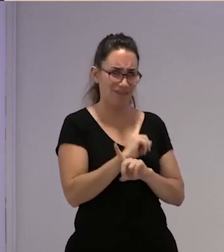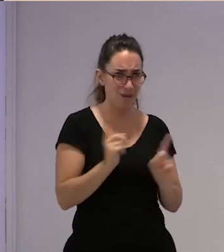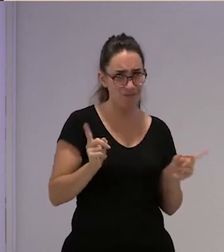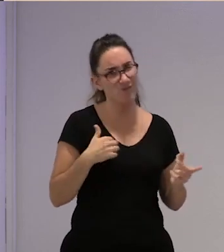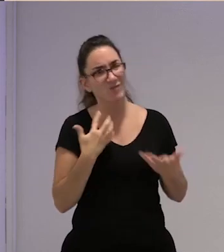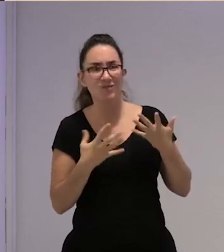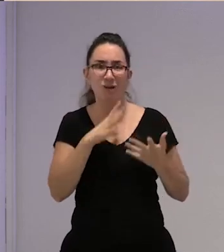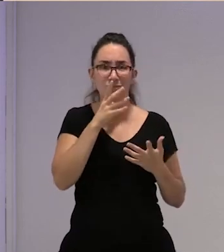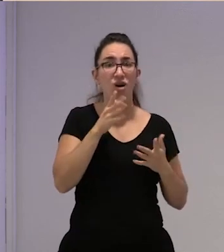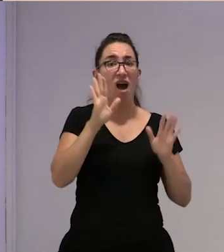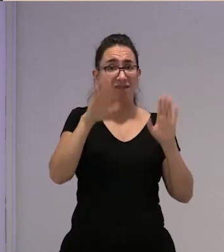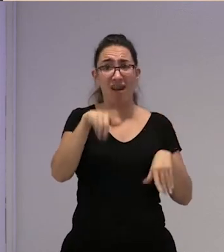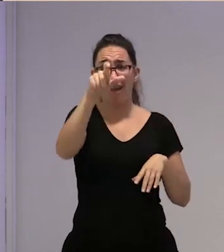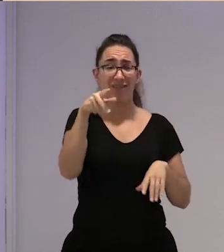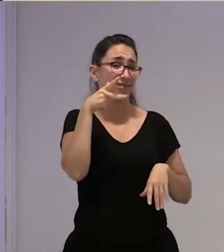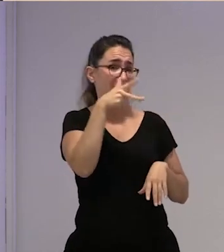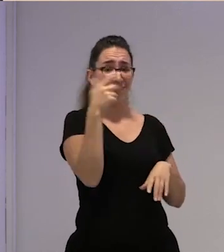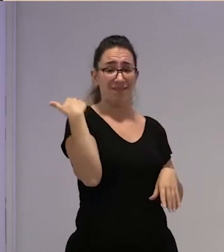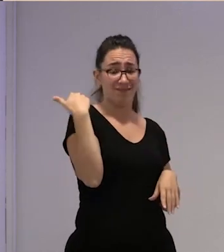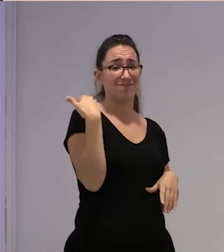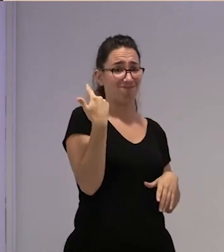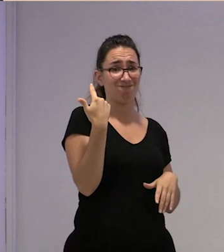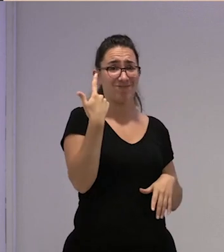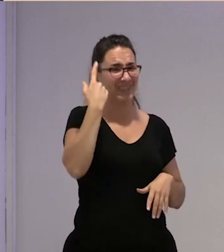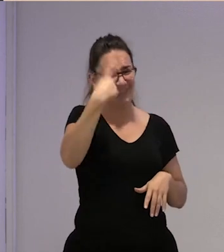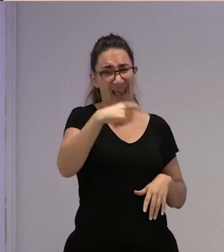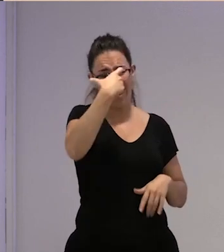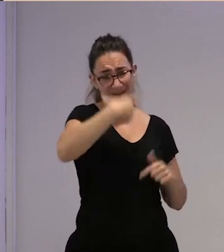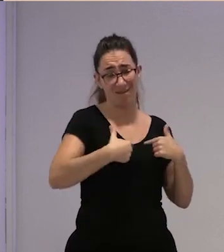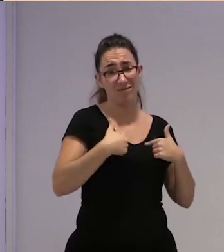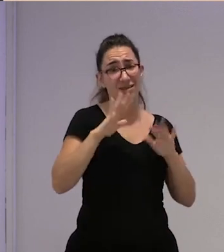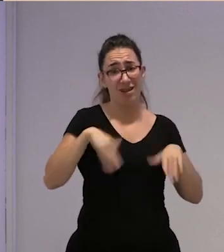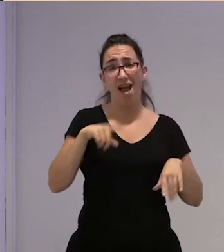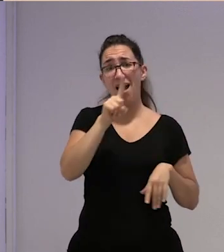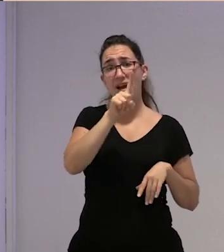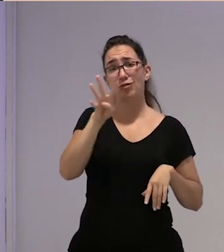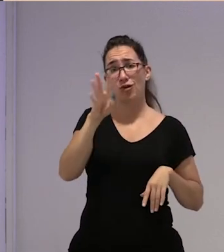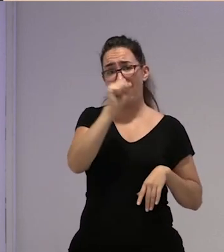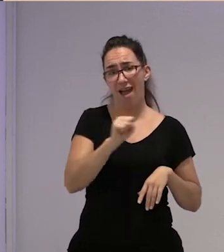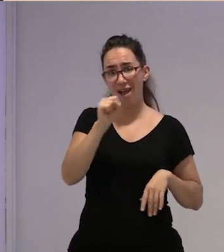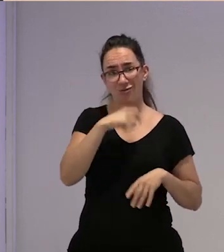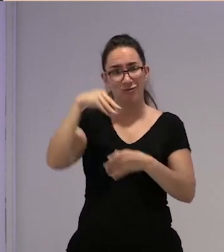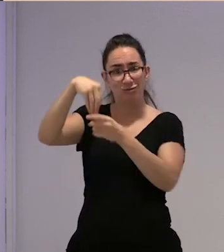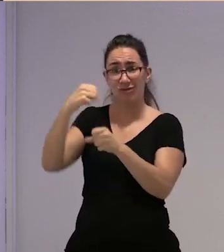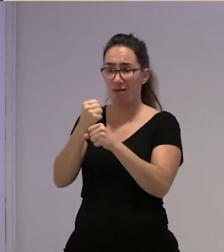porque me reconocieron toda la gente de hecho ya no estoy trabajando allí después de 14 años por hablar y